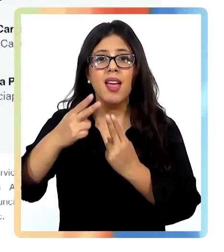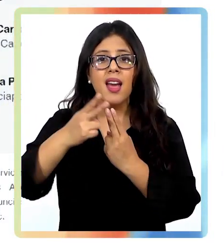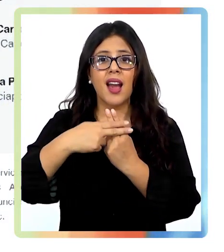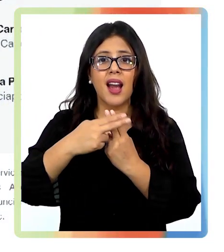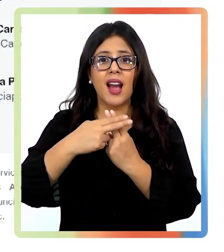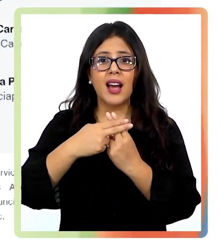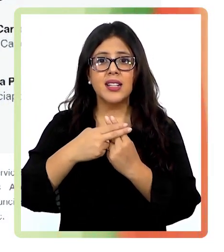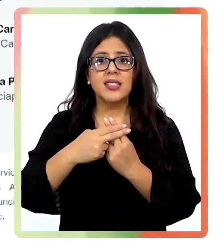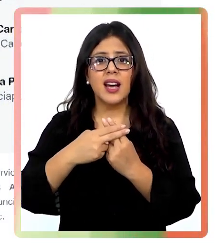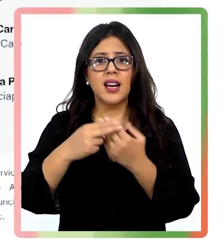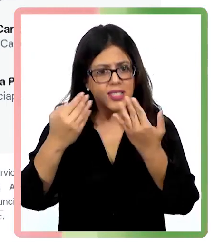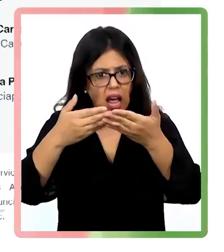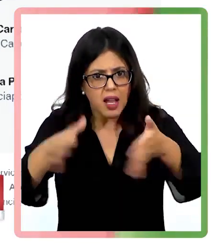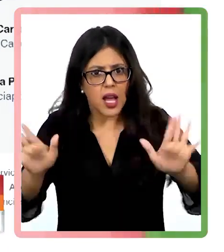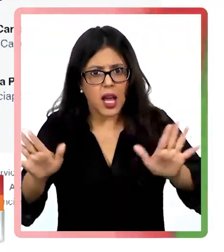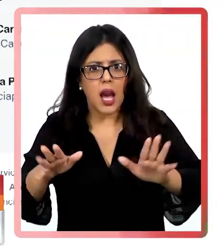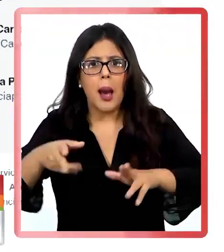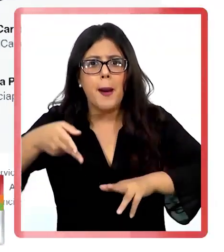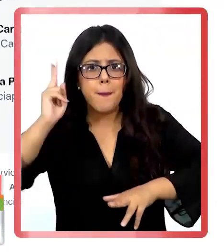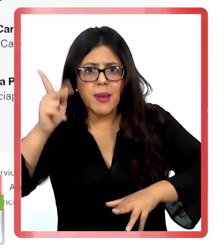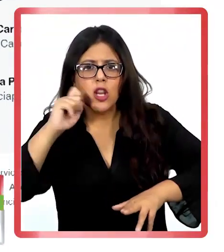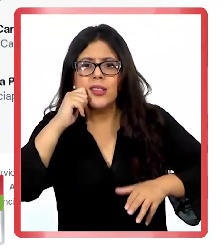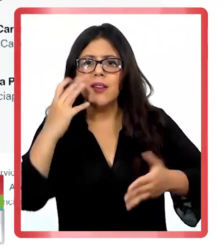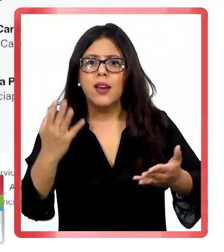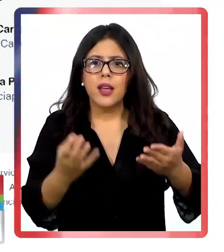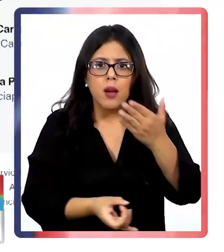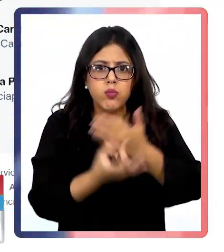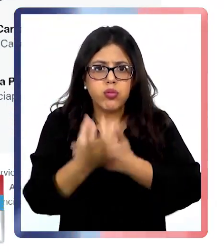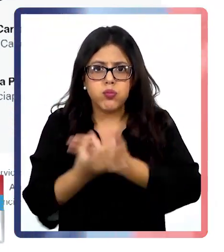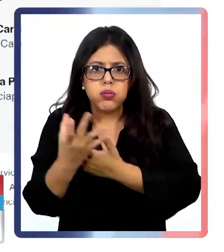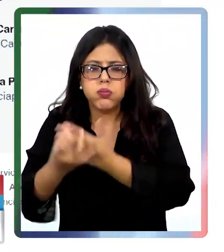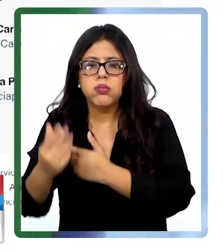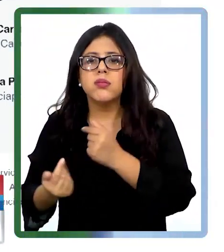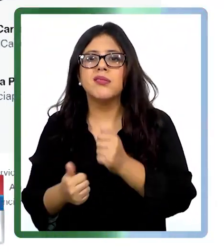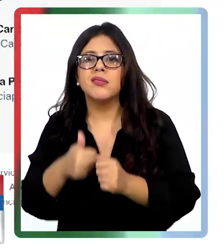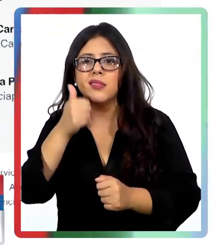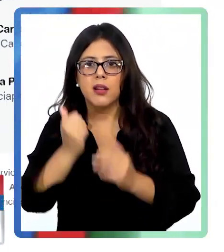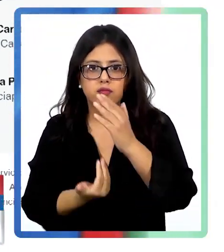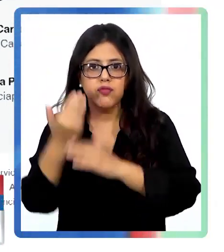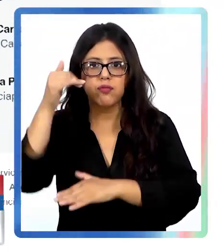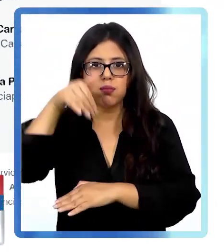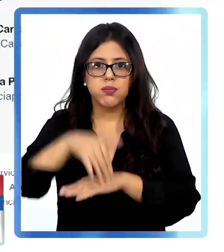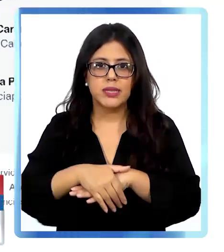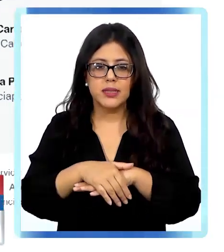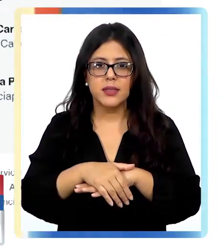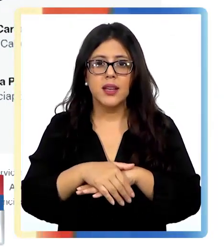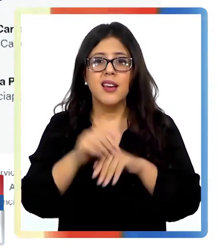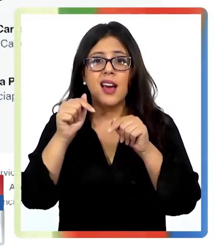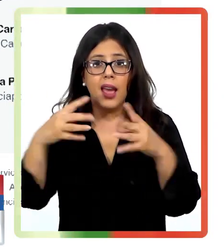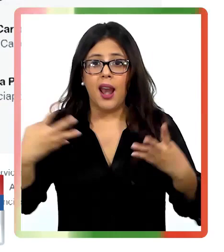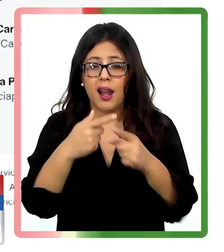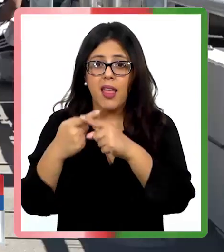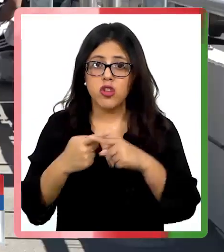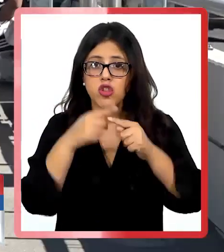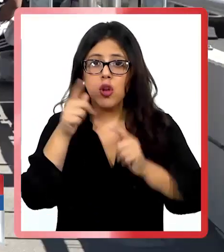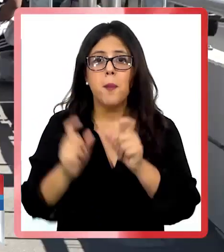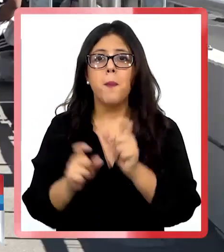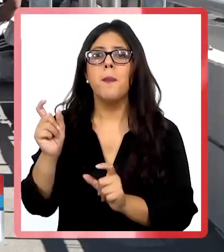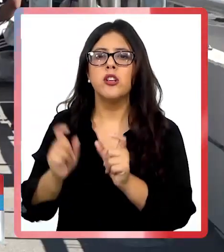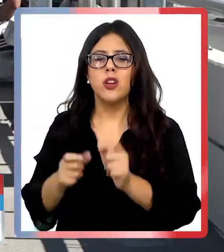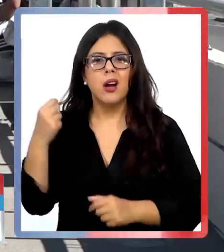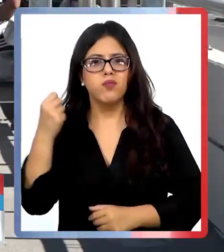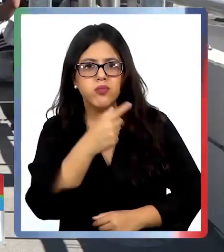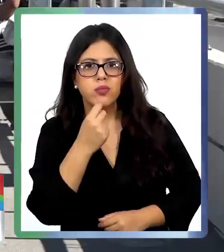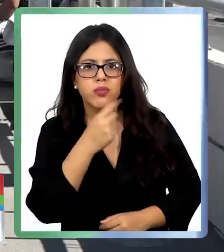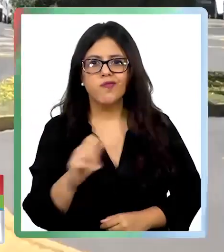Hashtag suelten las micros. Ese fue el trending topic durante gran parte de la jornada electoral. Mediante redes sociales las